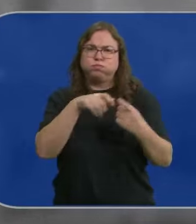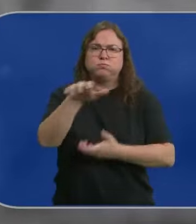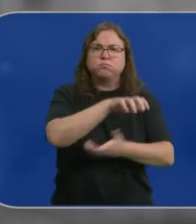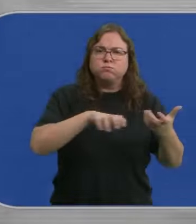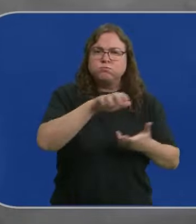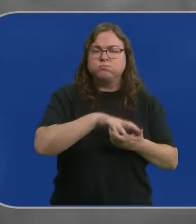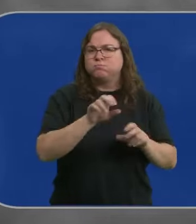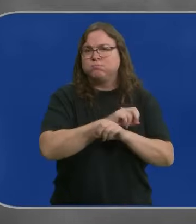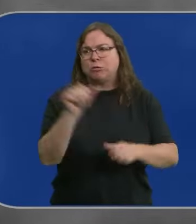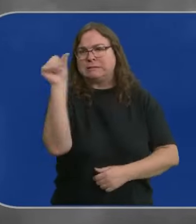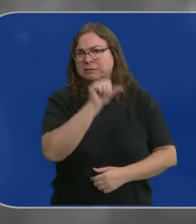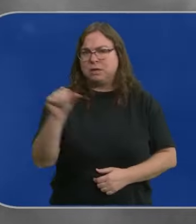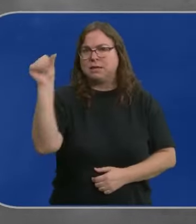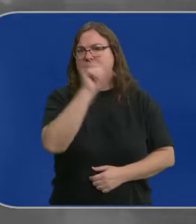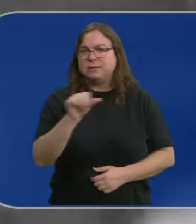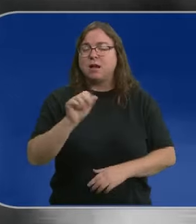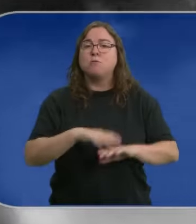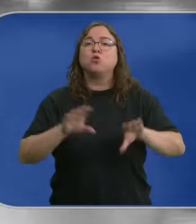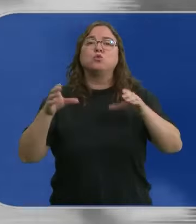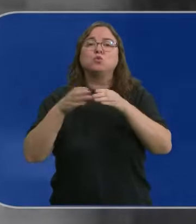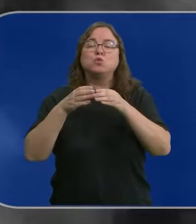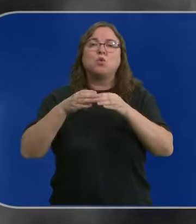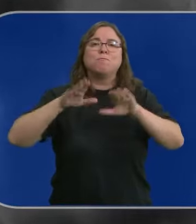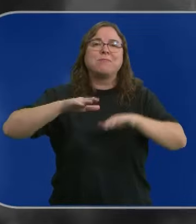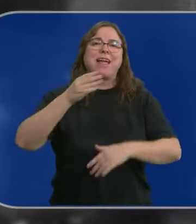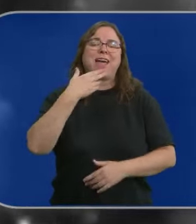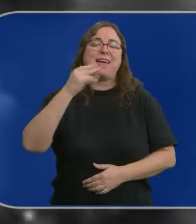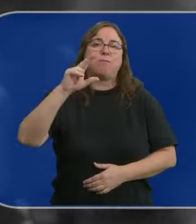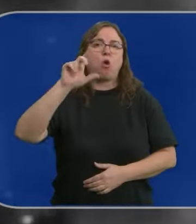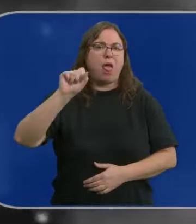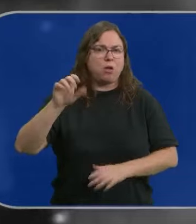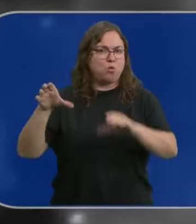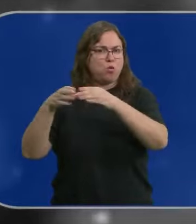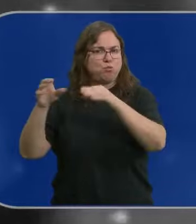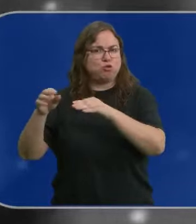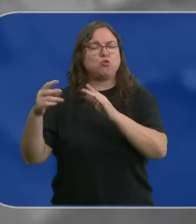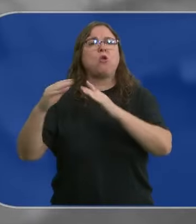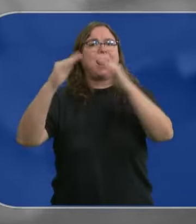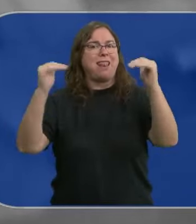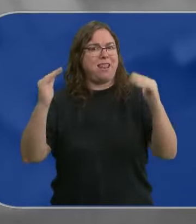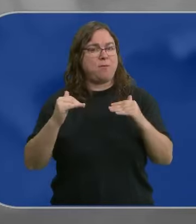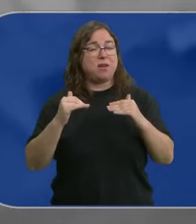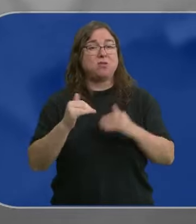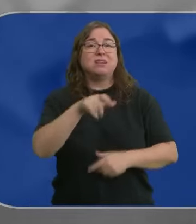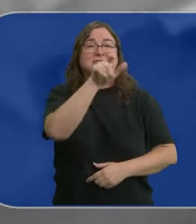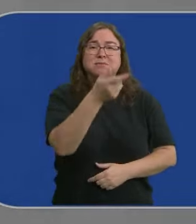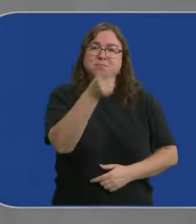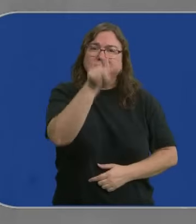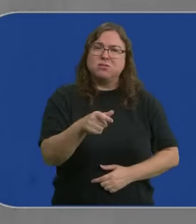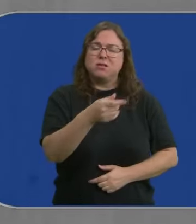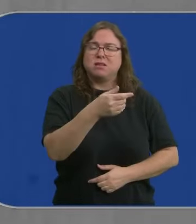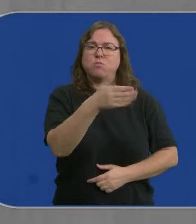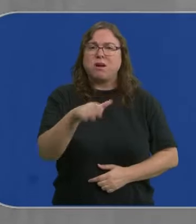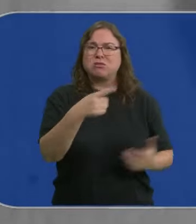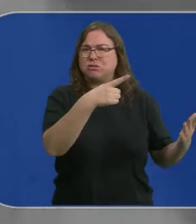intensificado en las últimas semanas por el partido milicia libanés Hezbolá. Hay casi 600 muertos y las carreteras se colapsan para huir del país.